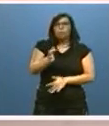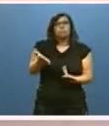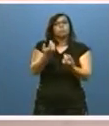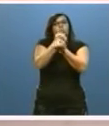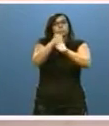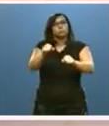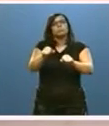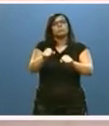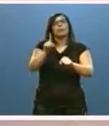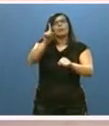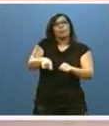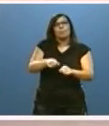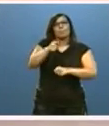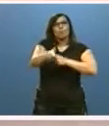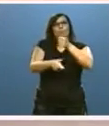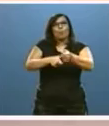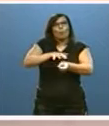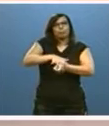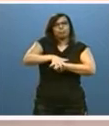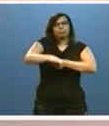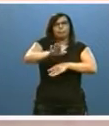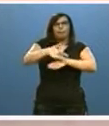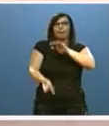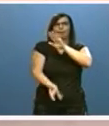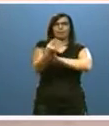trasladando también a la creación de empleo.